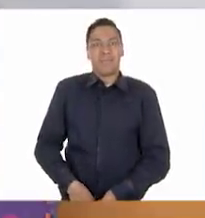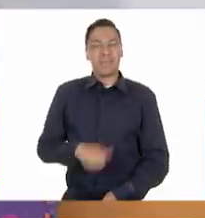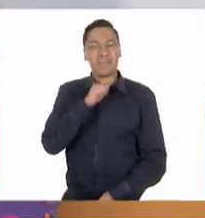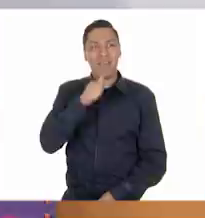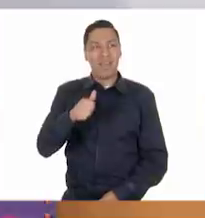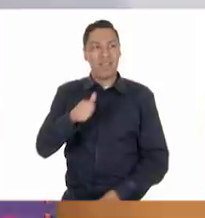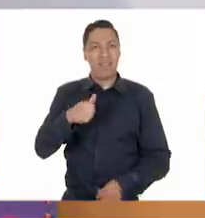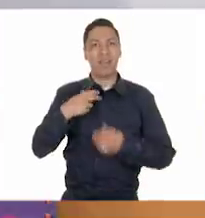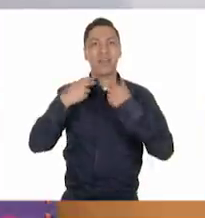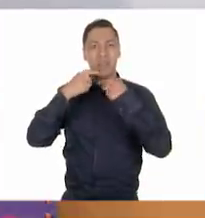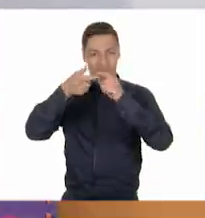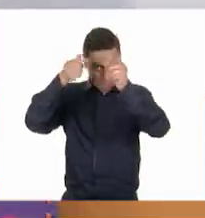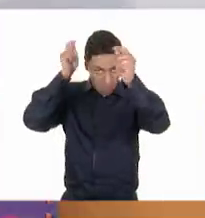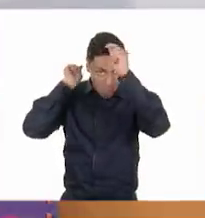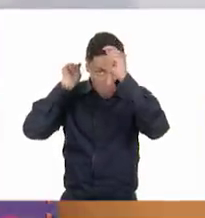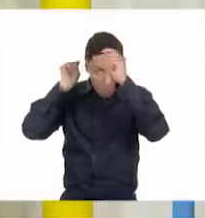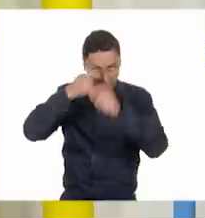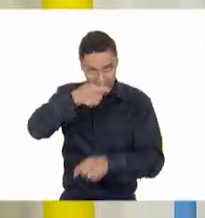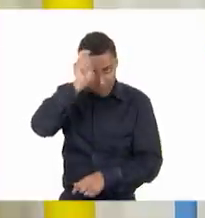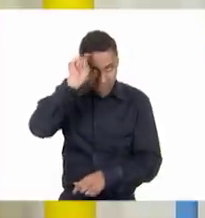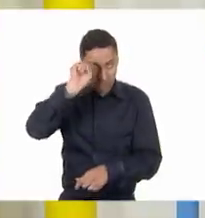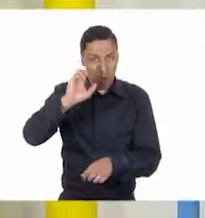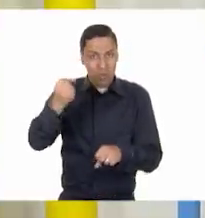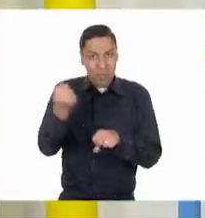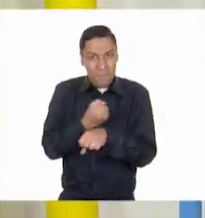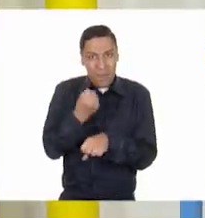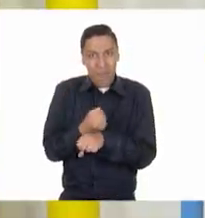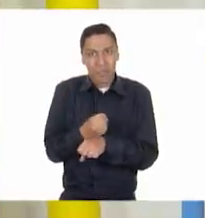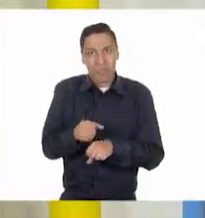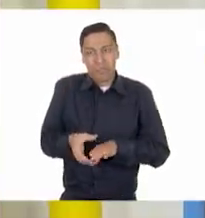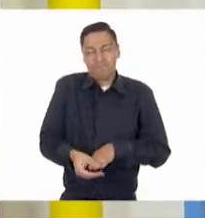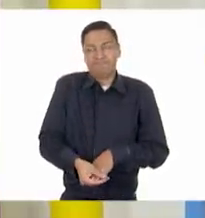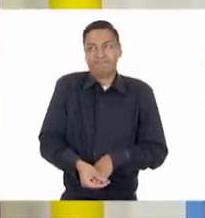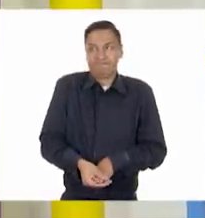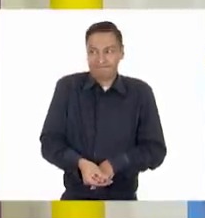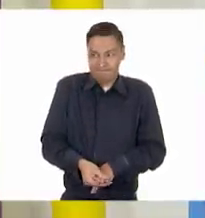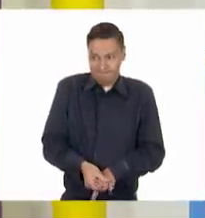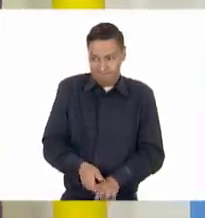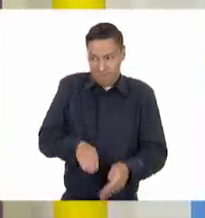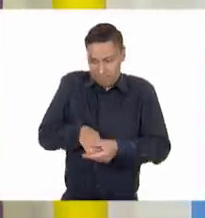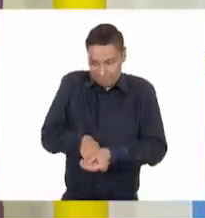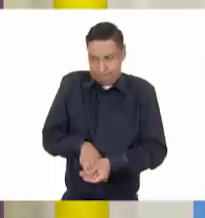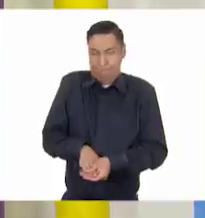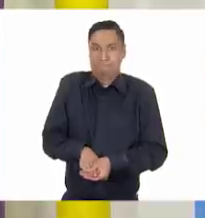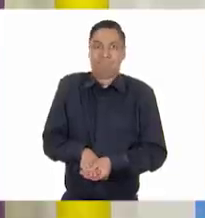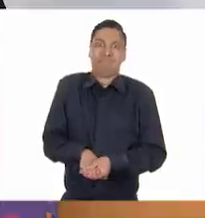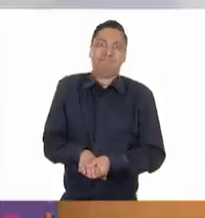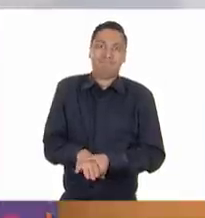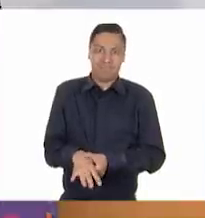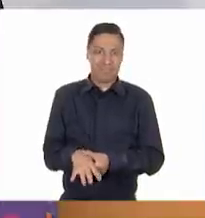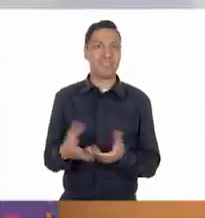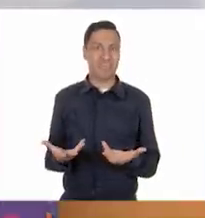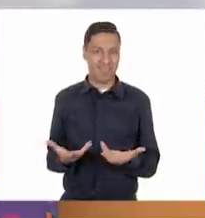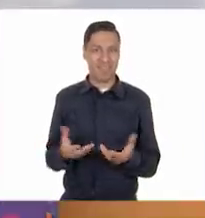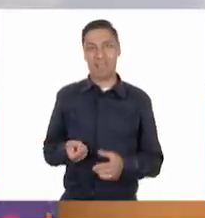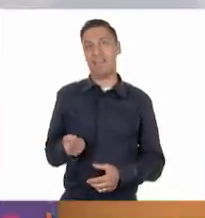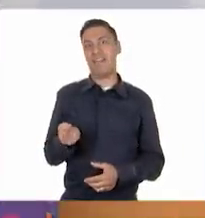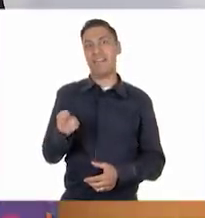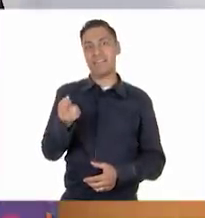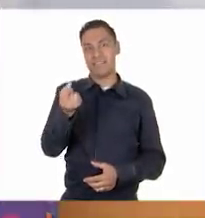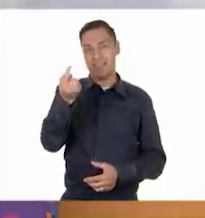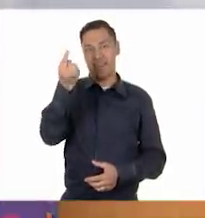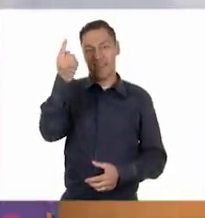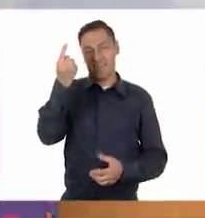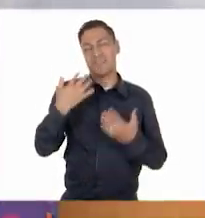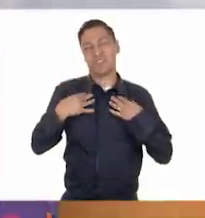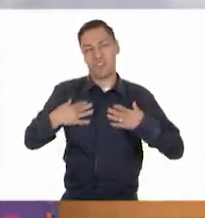la gorra que ya no le quedaba. O los zapatos que le apretaban. Claro. Se dio cuenta de muchas maneras, sobre todo en la